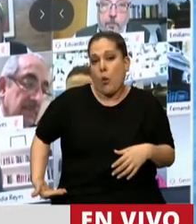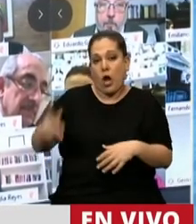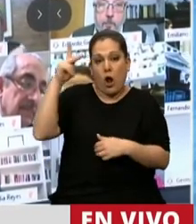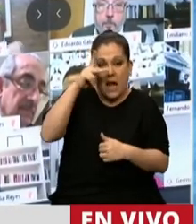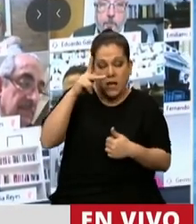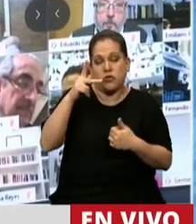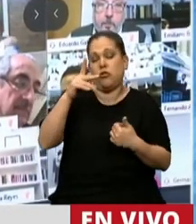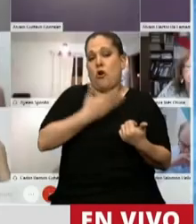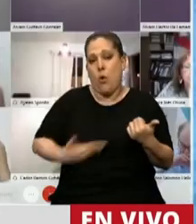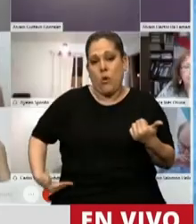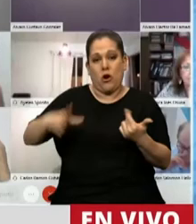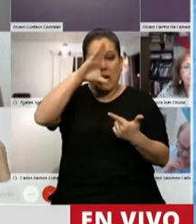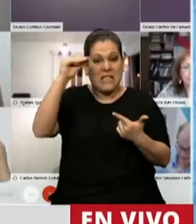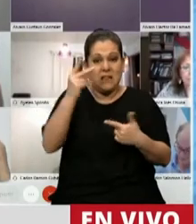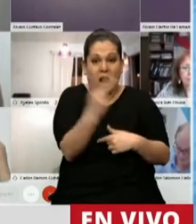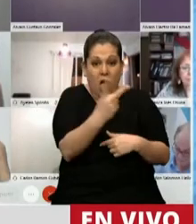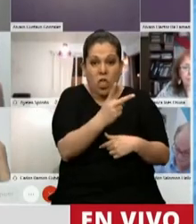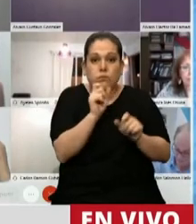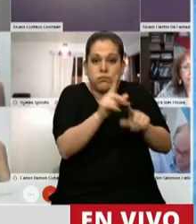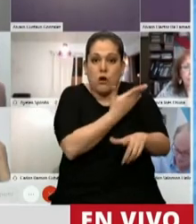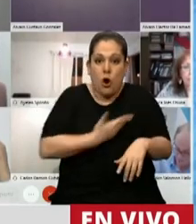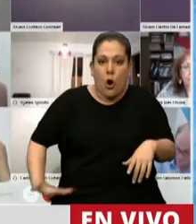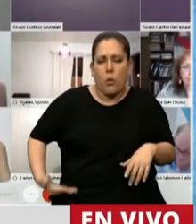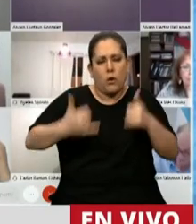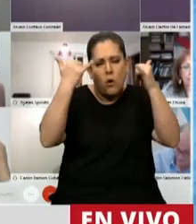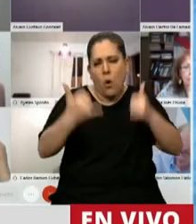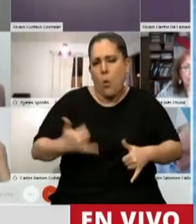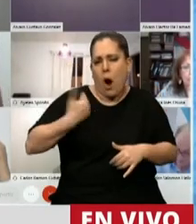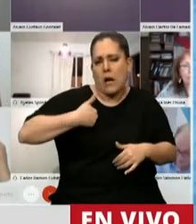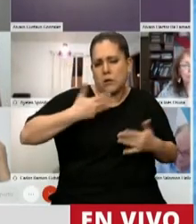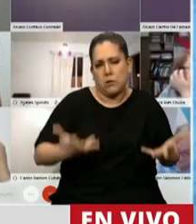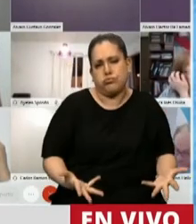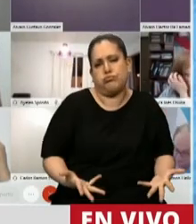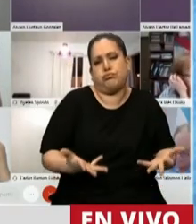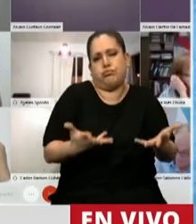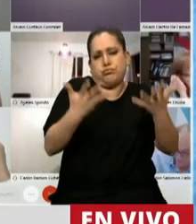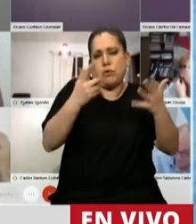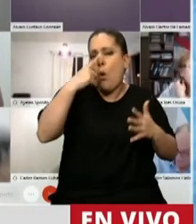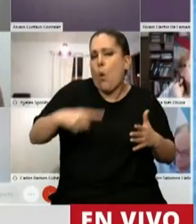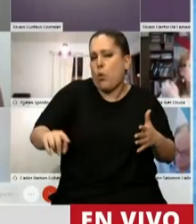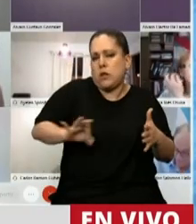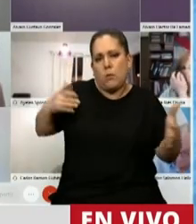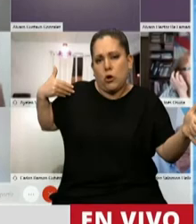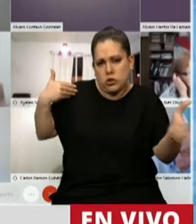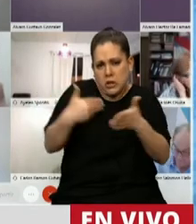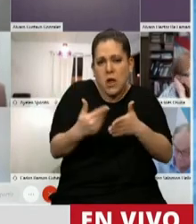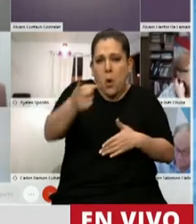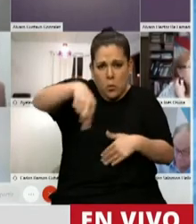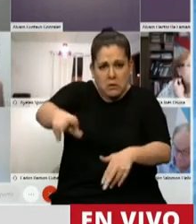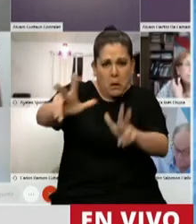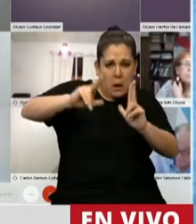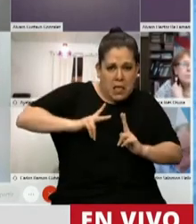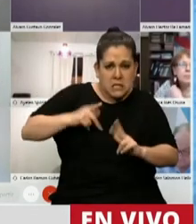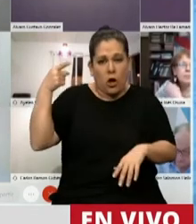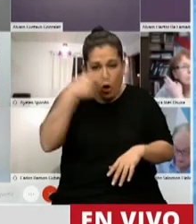y de Cristina Fernández de Kirchner fueron los gobiernos en donde mayor crecimiento tuvo el país en el último tiempo. ¿A nosotros nos van a hablar de